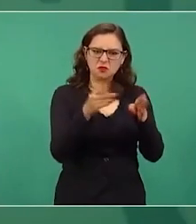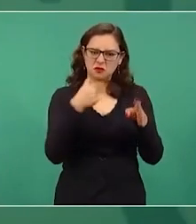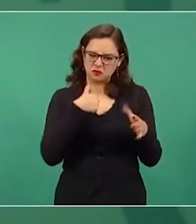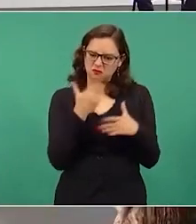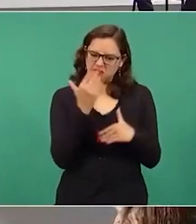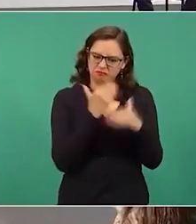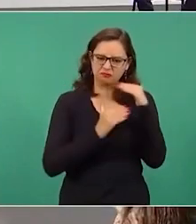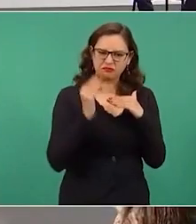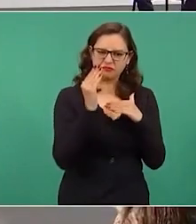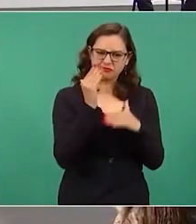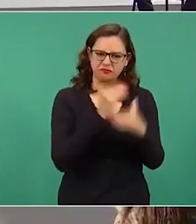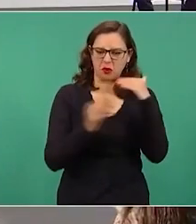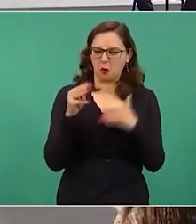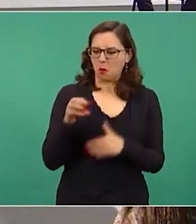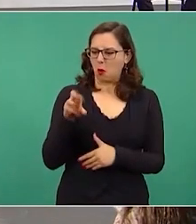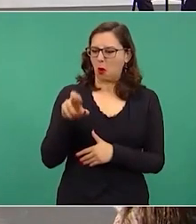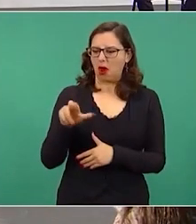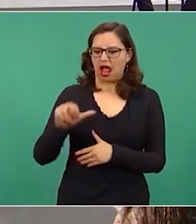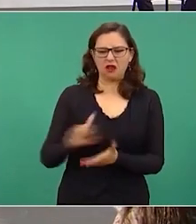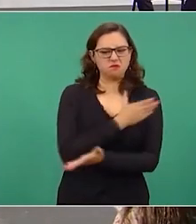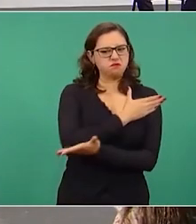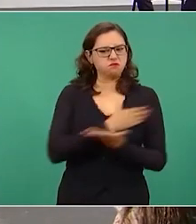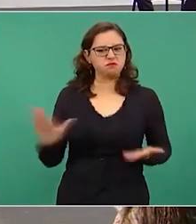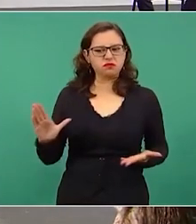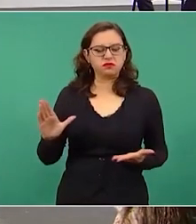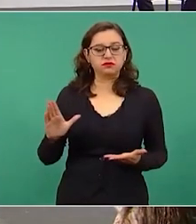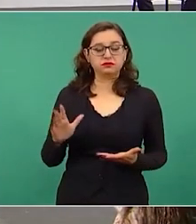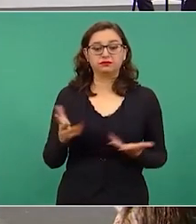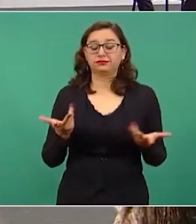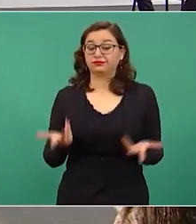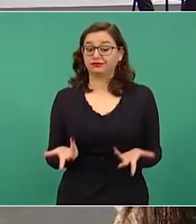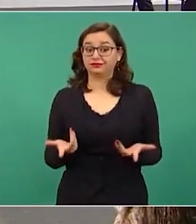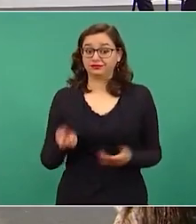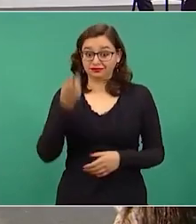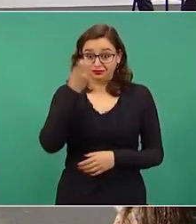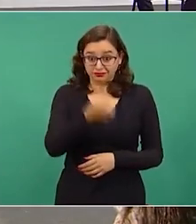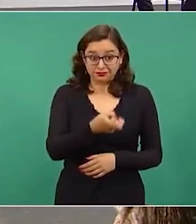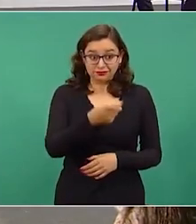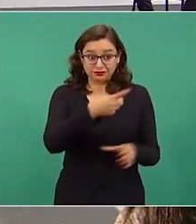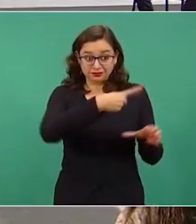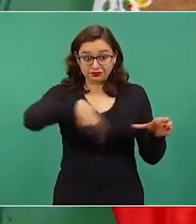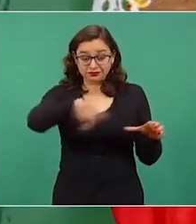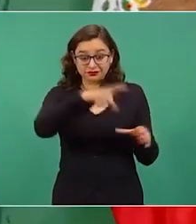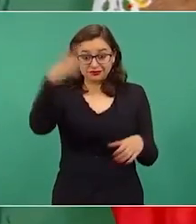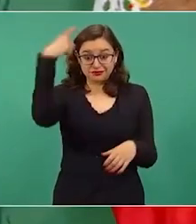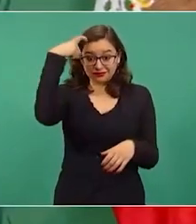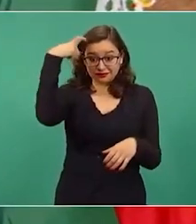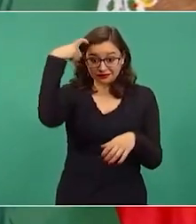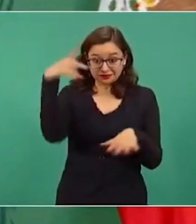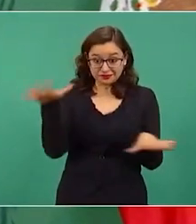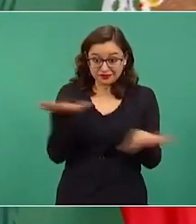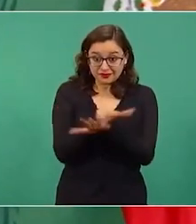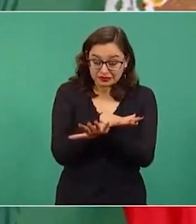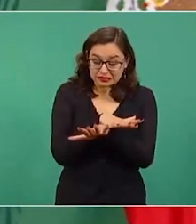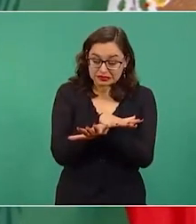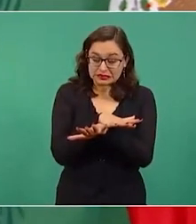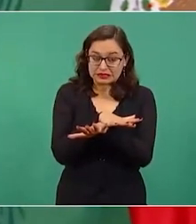escrúpulos morales de ninguna índole entonces cambiar este régimen